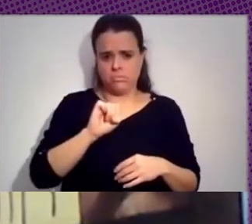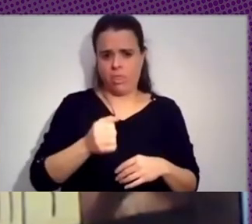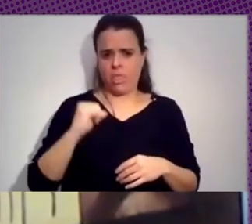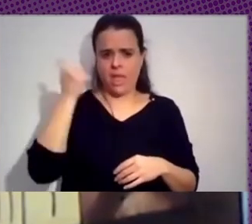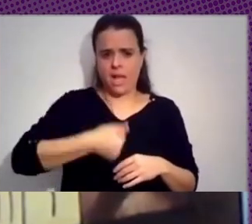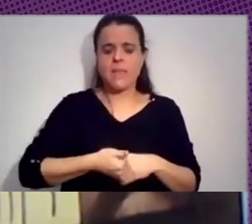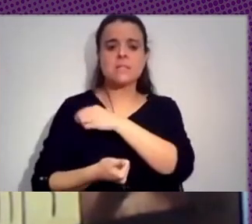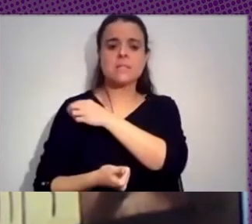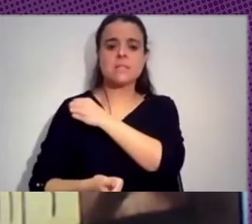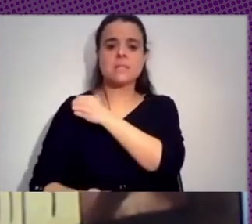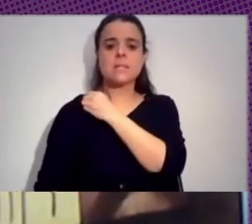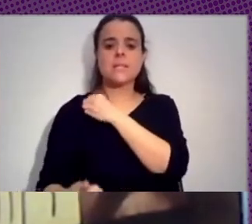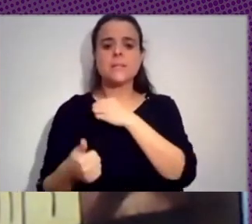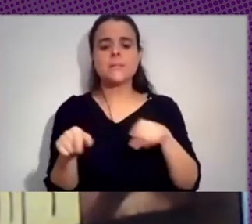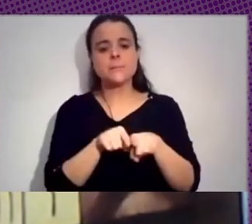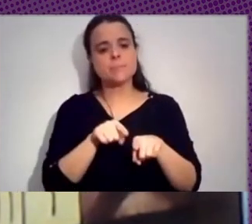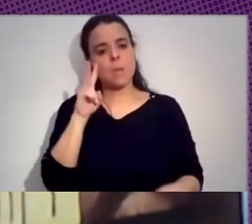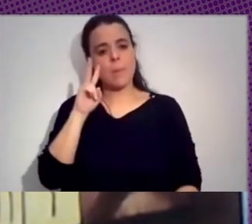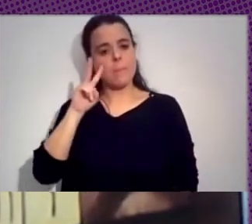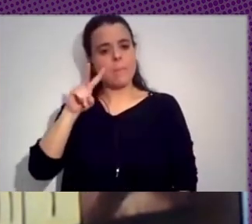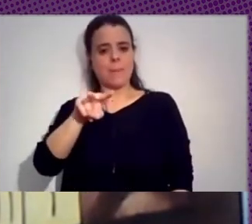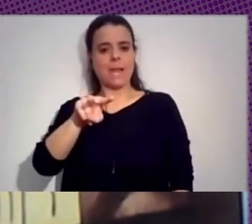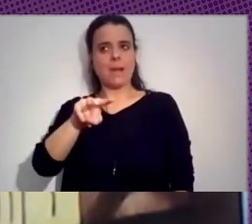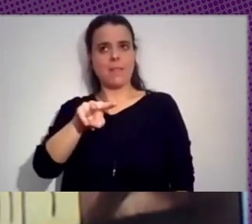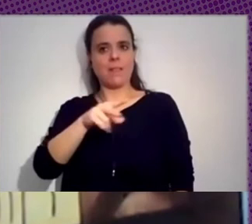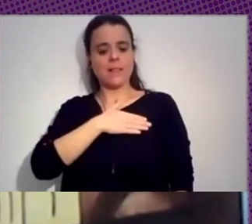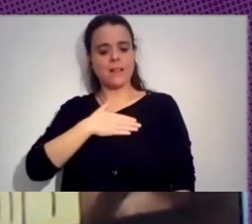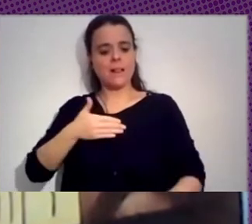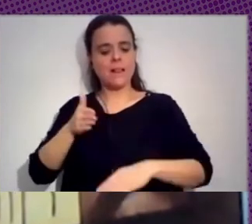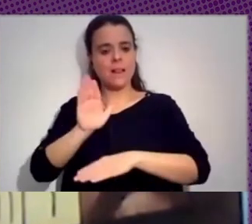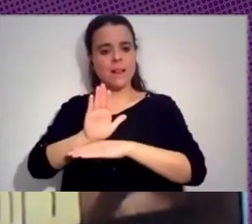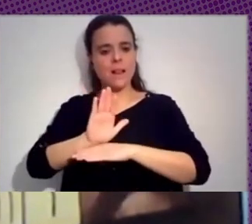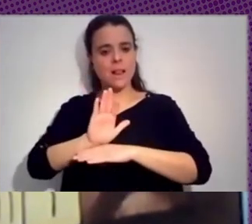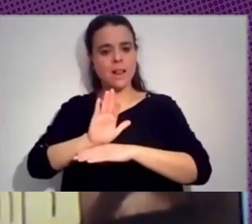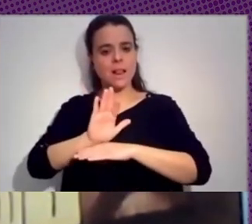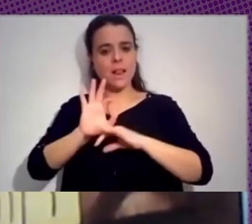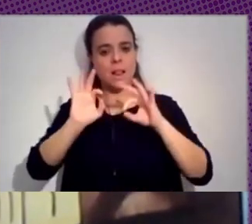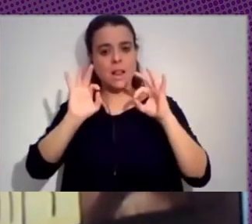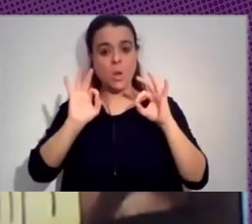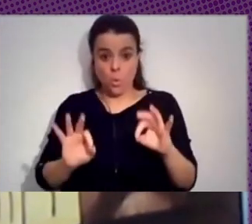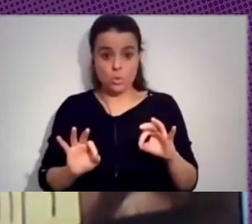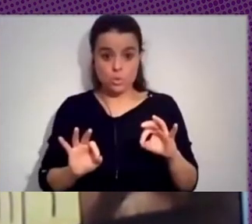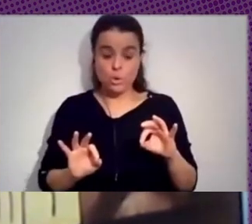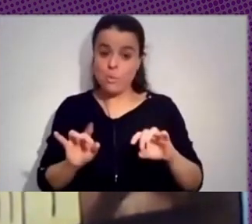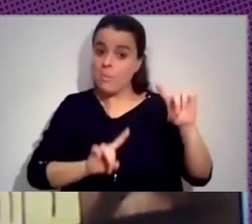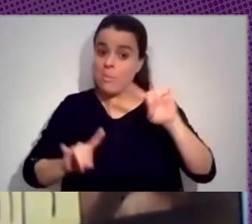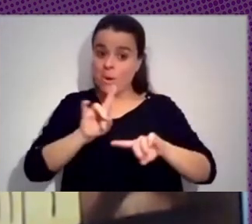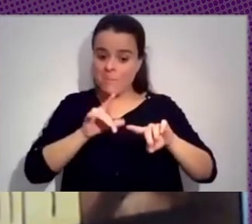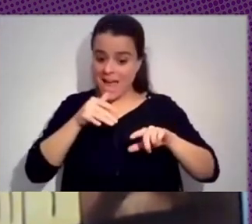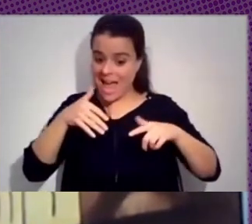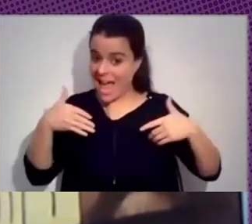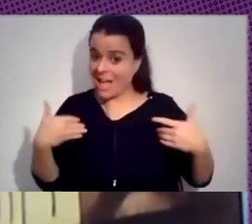mirada que pretende plantear justamente buena parte de las problemáticas que hoy tenemos sobre la mesa.